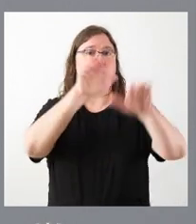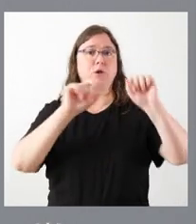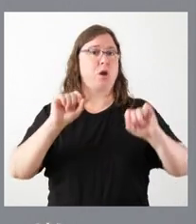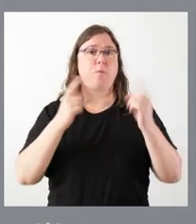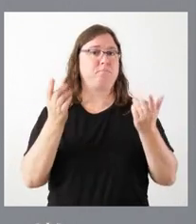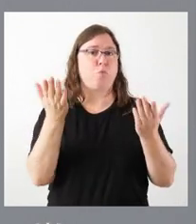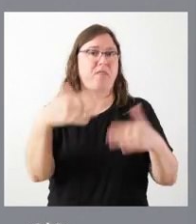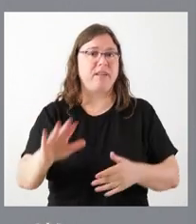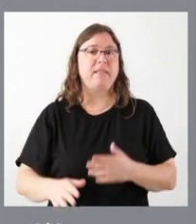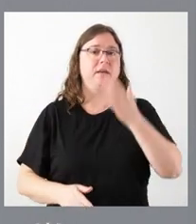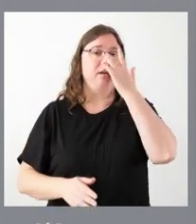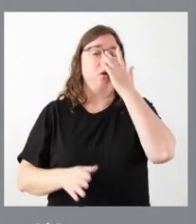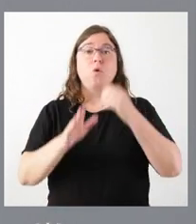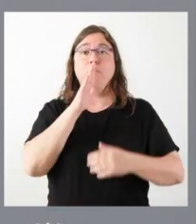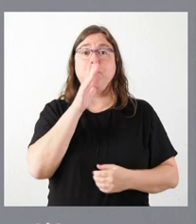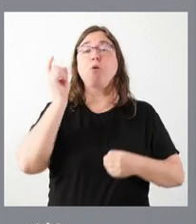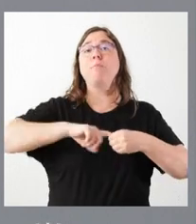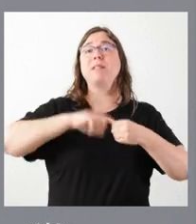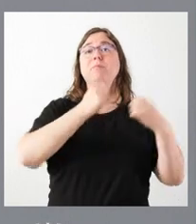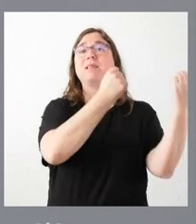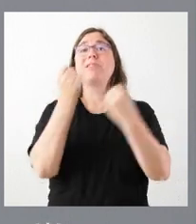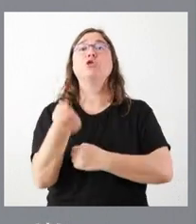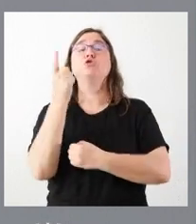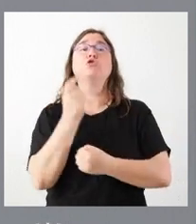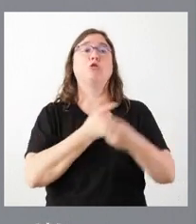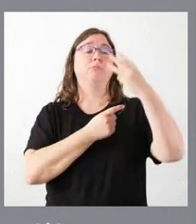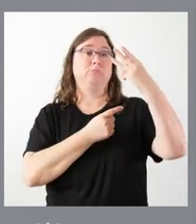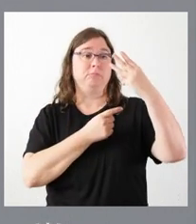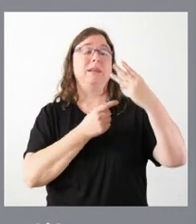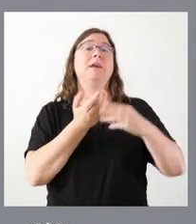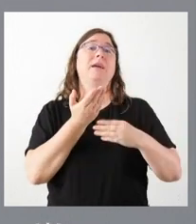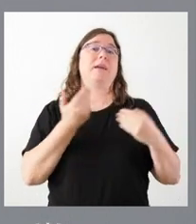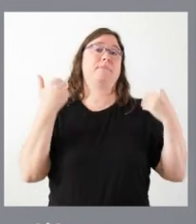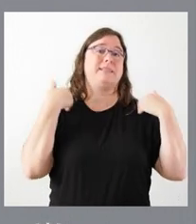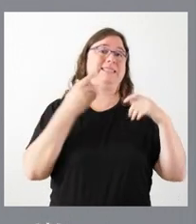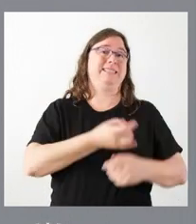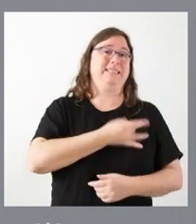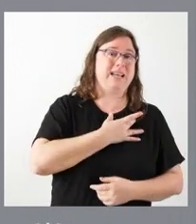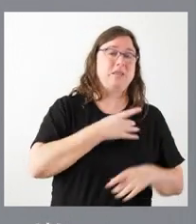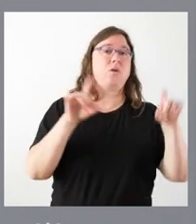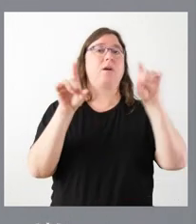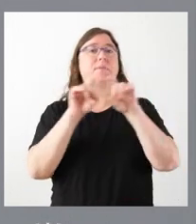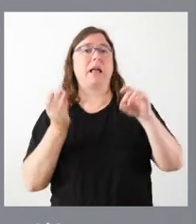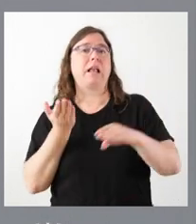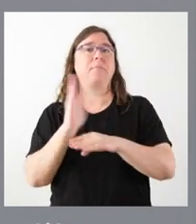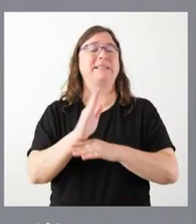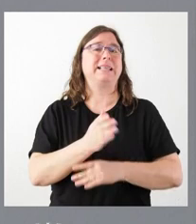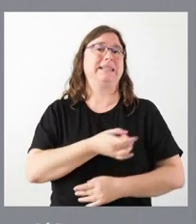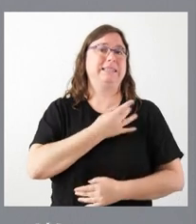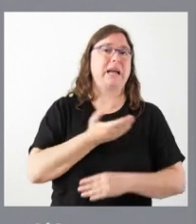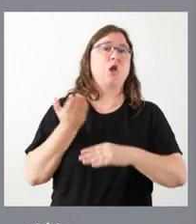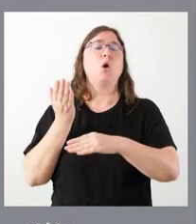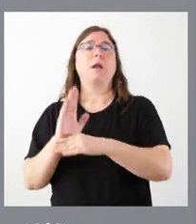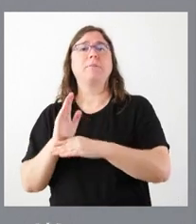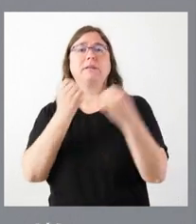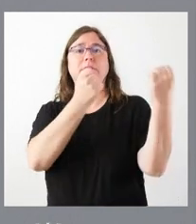como tal, la participación institucional solo corresponde a dos entidades, empresarios y sindicatos, representante de los empresarios CEO de Castilla y León, representantes de los